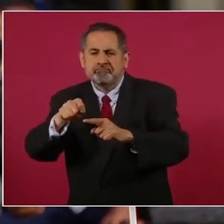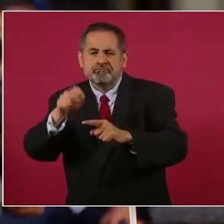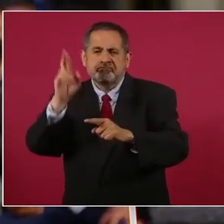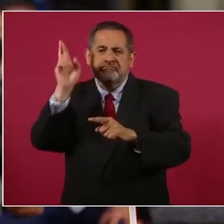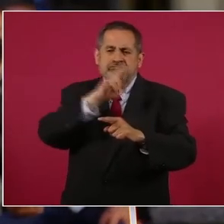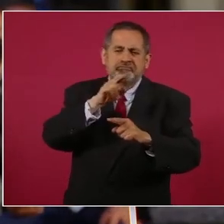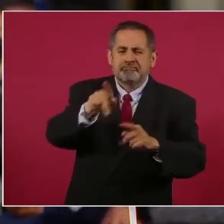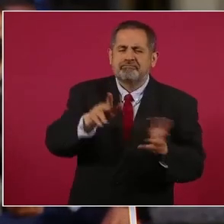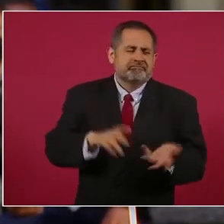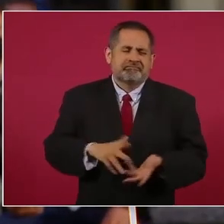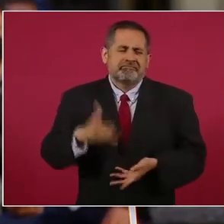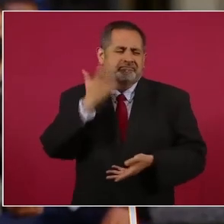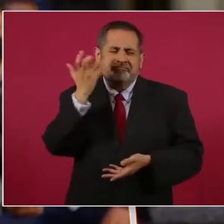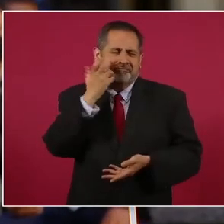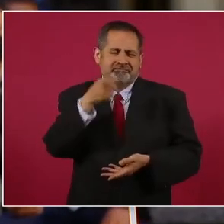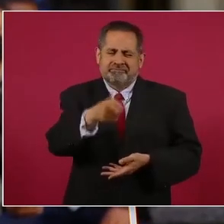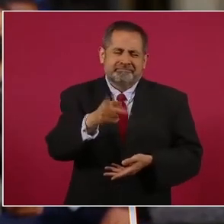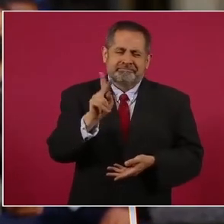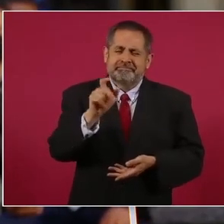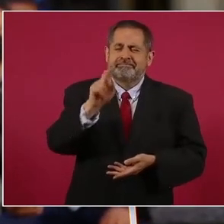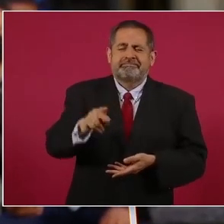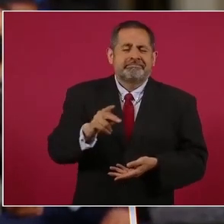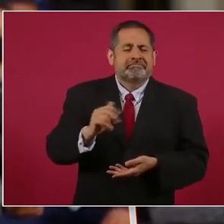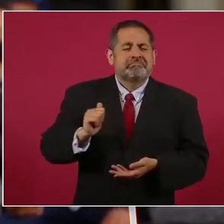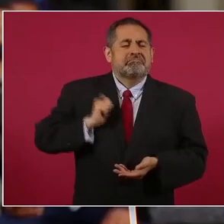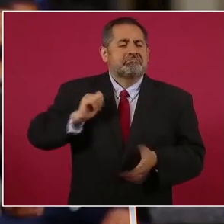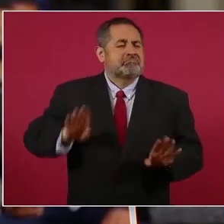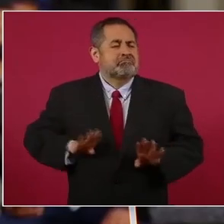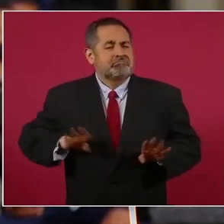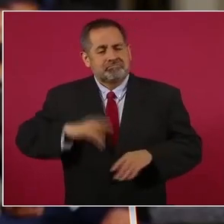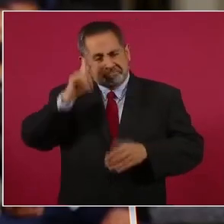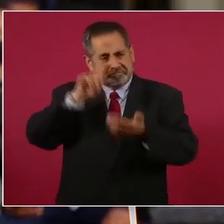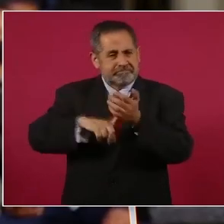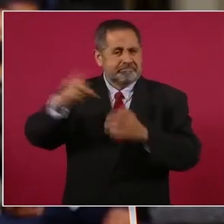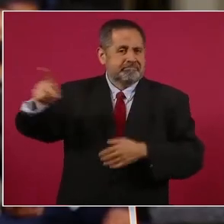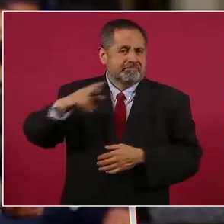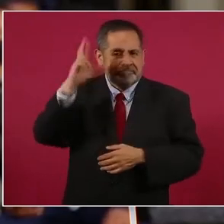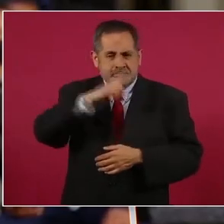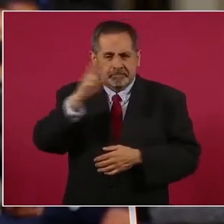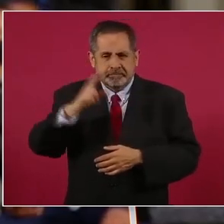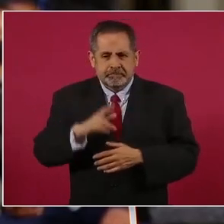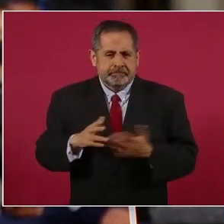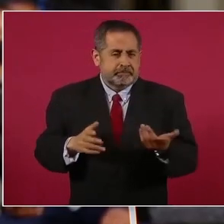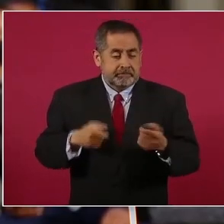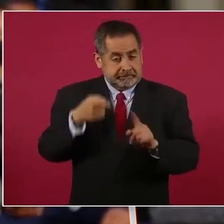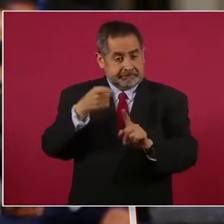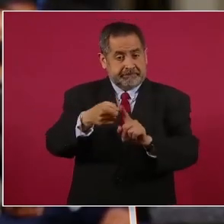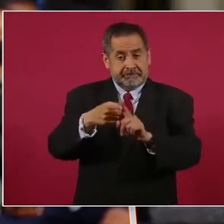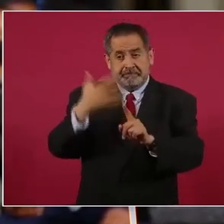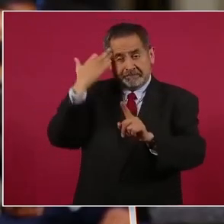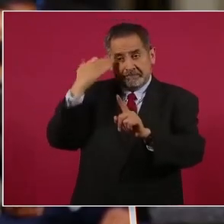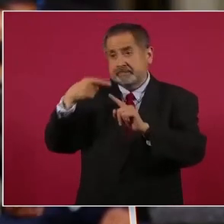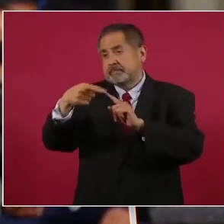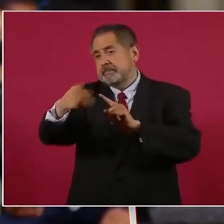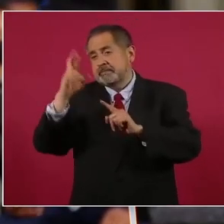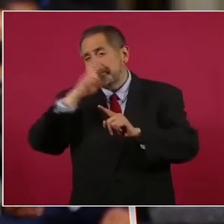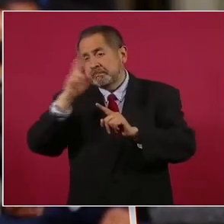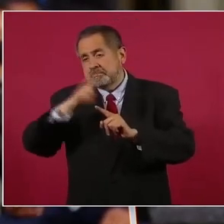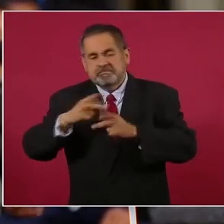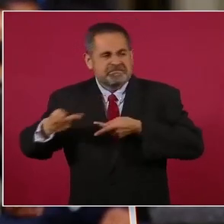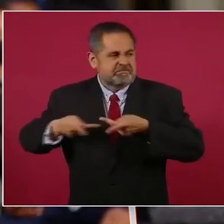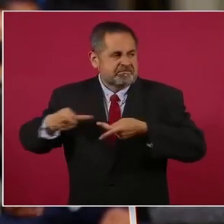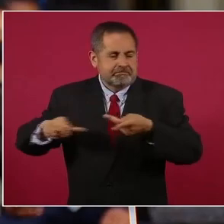beneficiaba a Rusia. Él incluso aseguró también que era un asunto con el que se daría tiempo a los rusos para preparar su siguiente